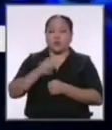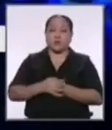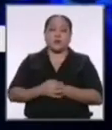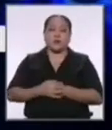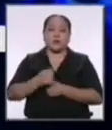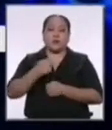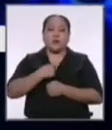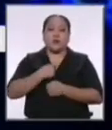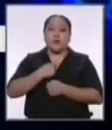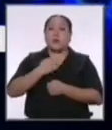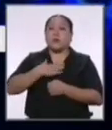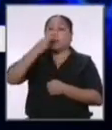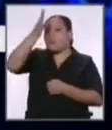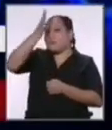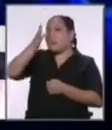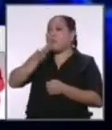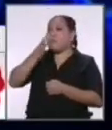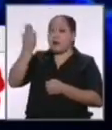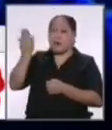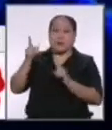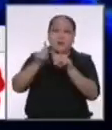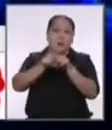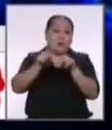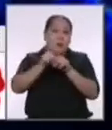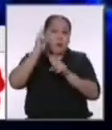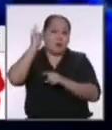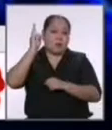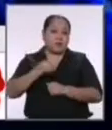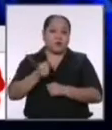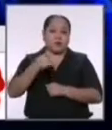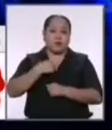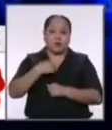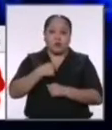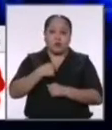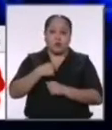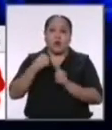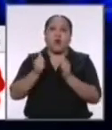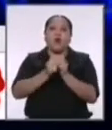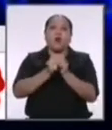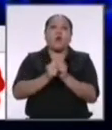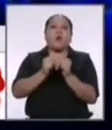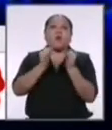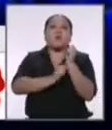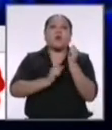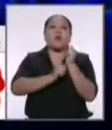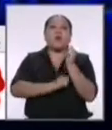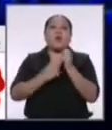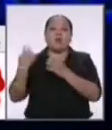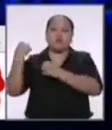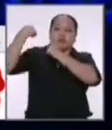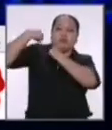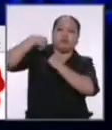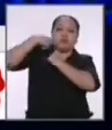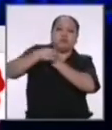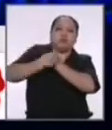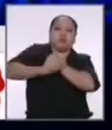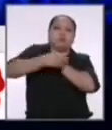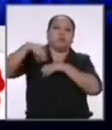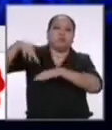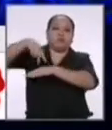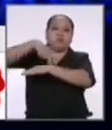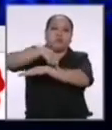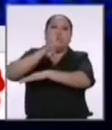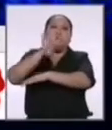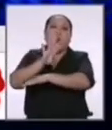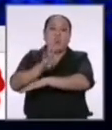soy hijo de padres educadores yo tenía que ser cargado junto con mi hermano 4 o 5 kilómetros cada semana para que mi